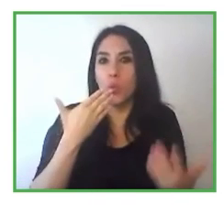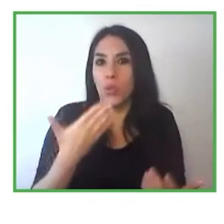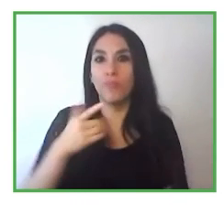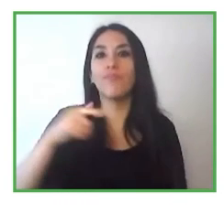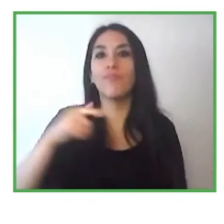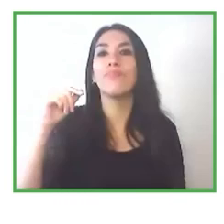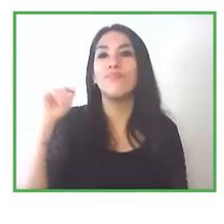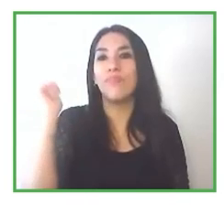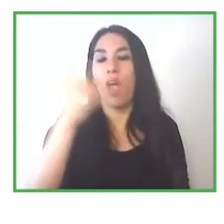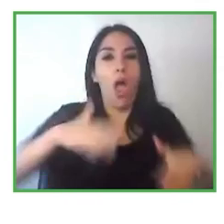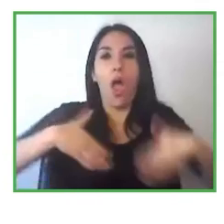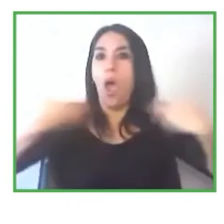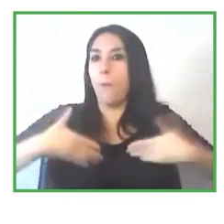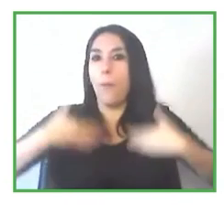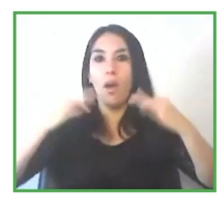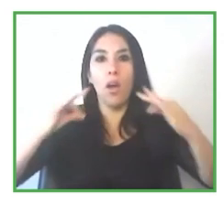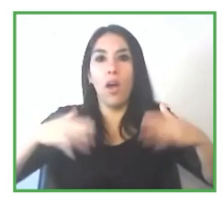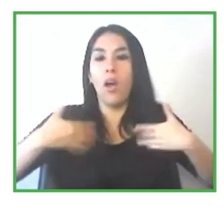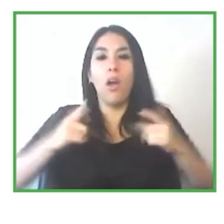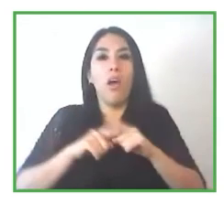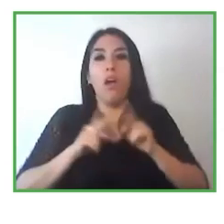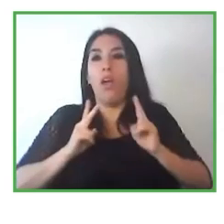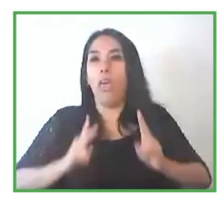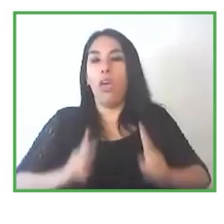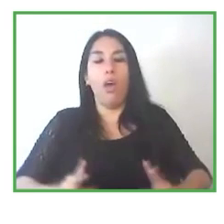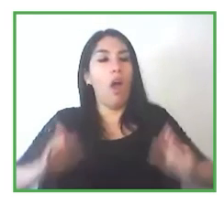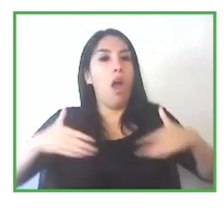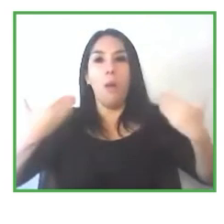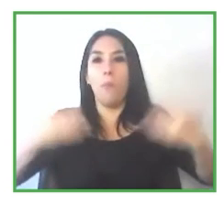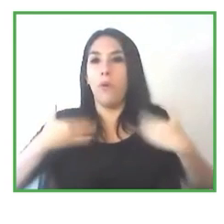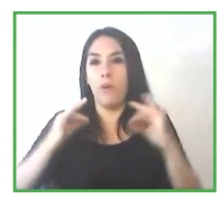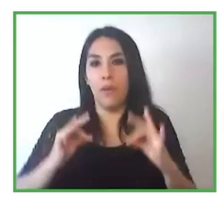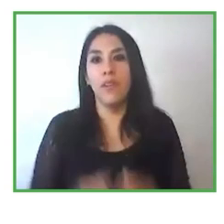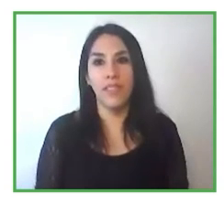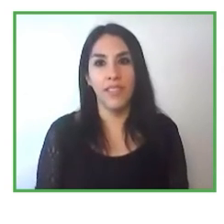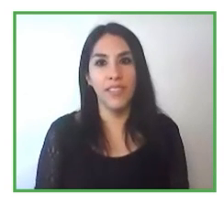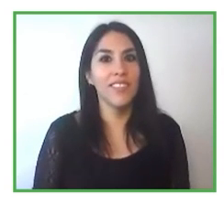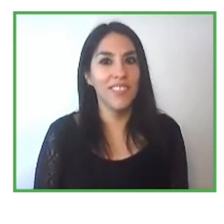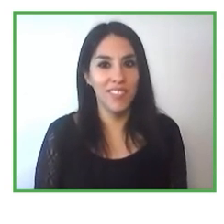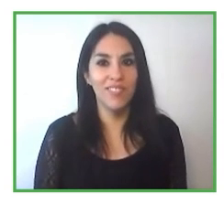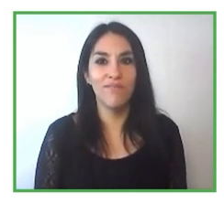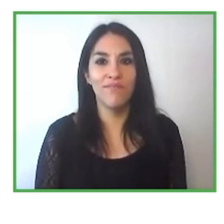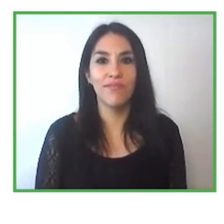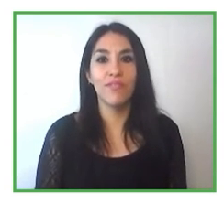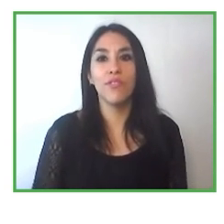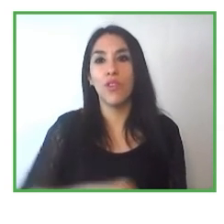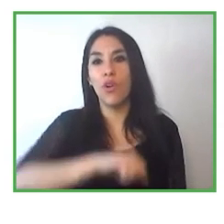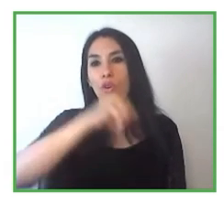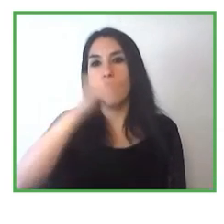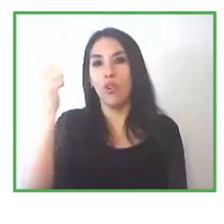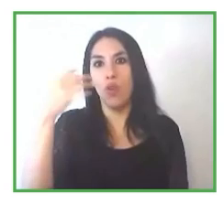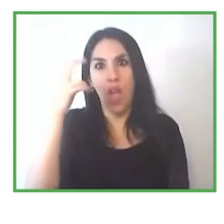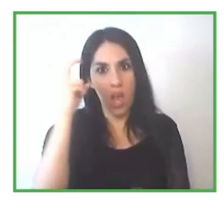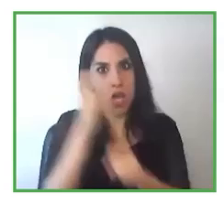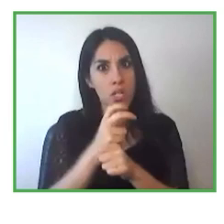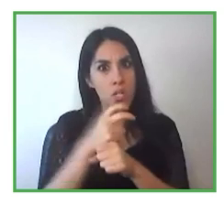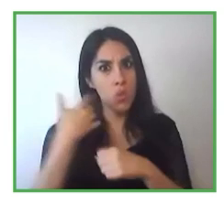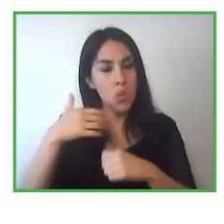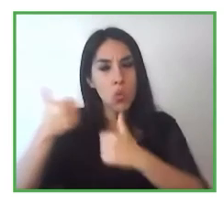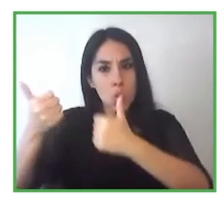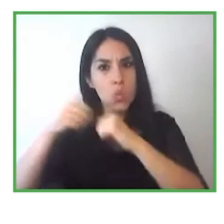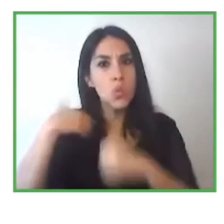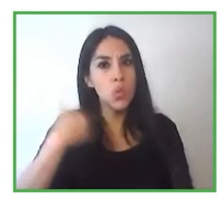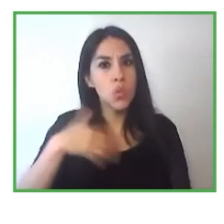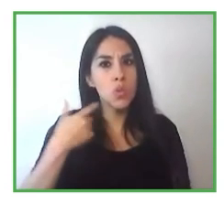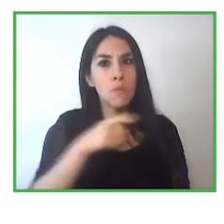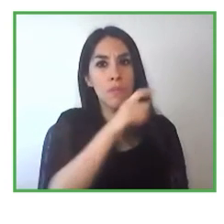realidad tranquilos y felices otros desafíos también que tienen las personas con discapacidad en este momento